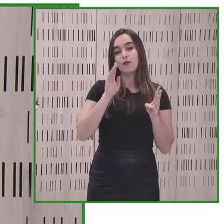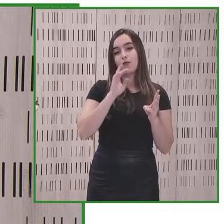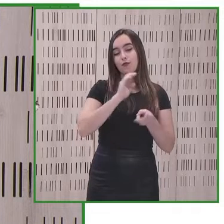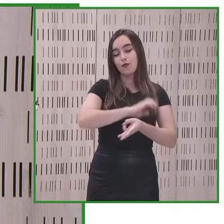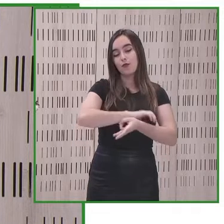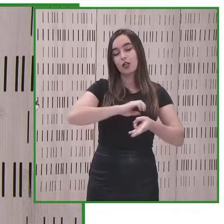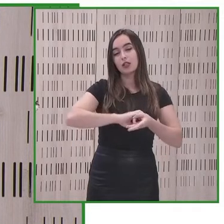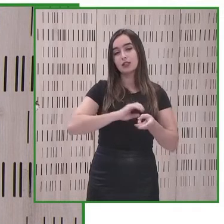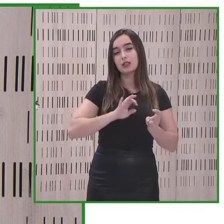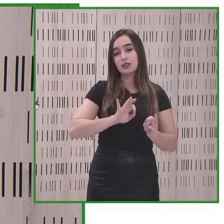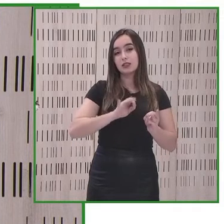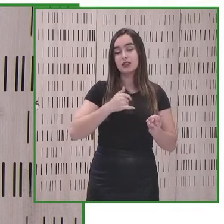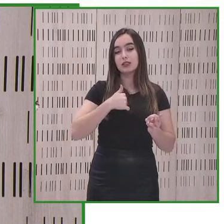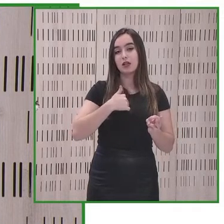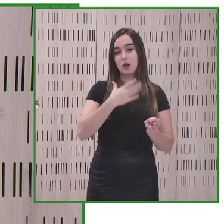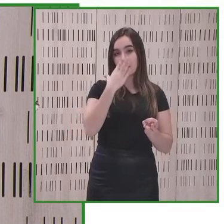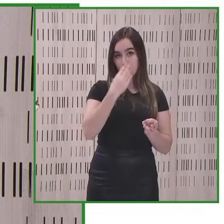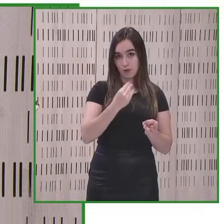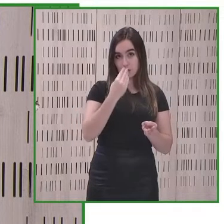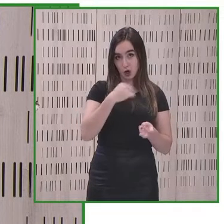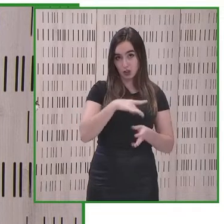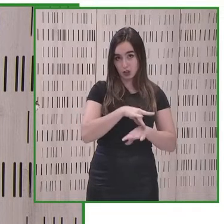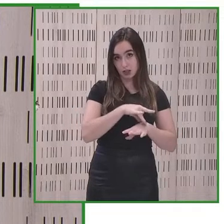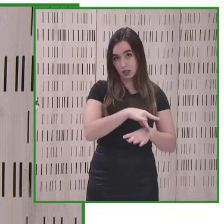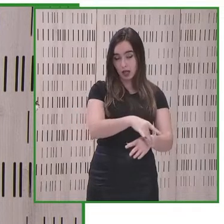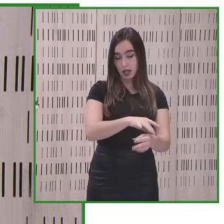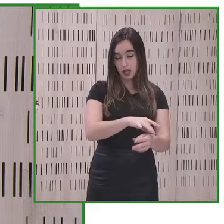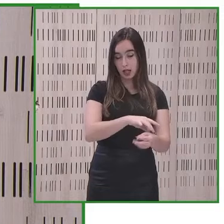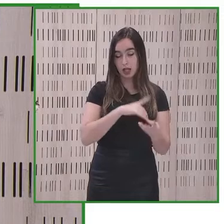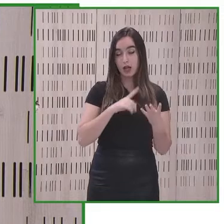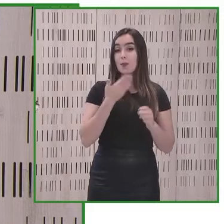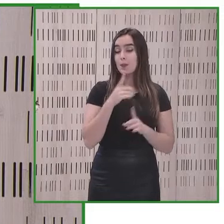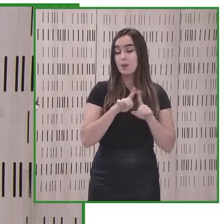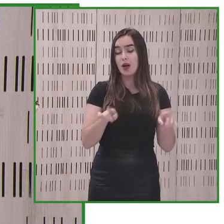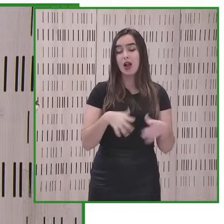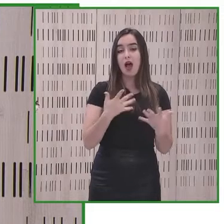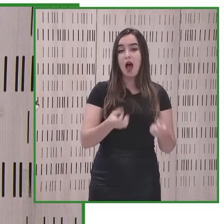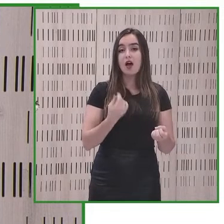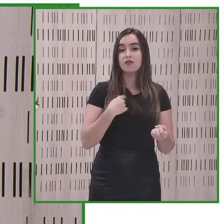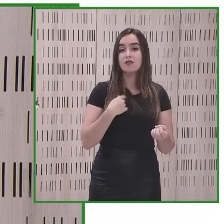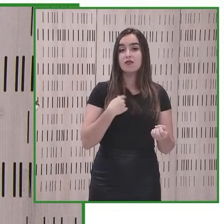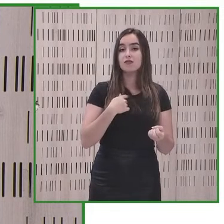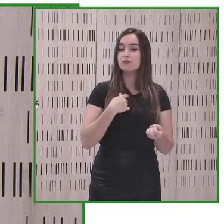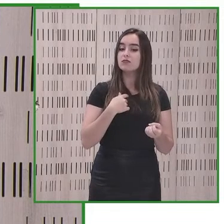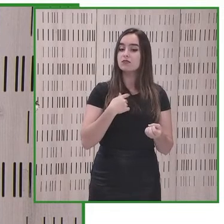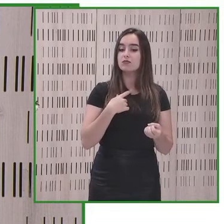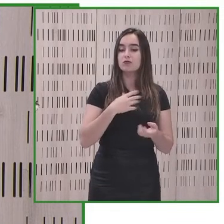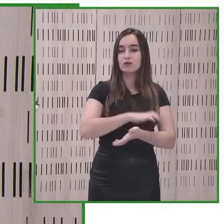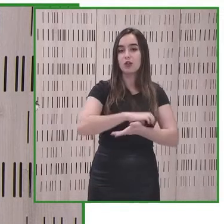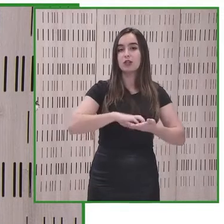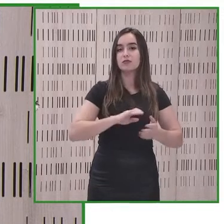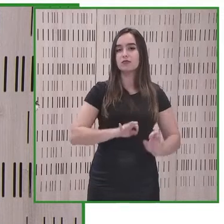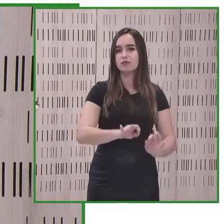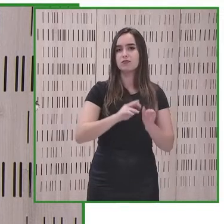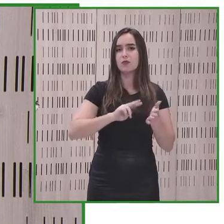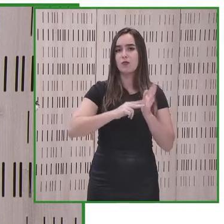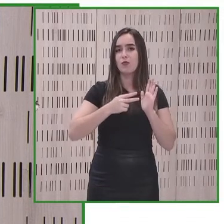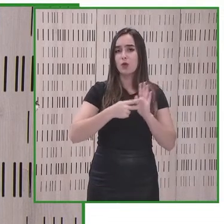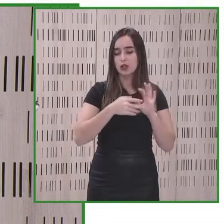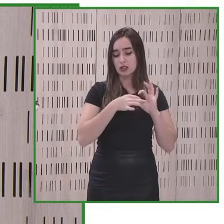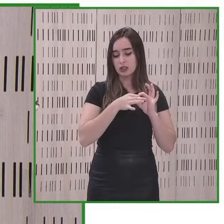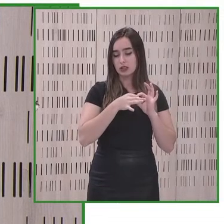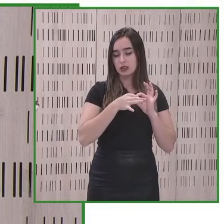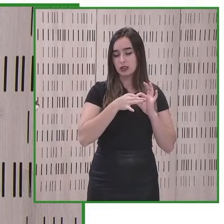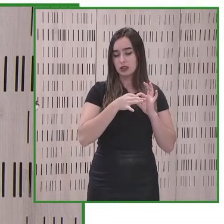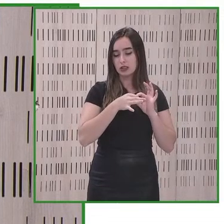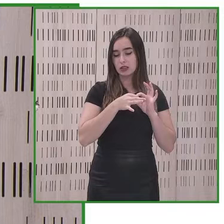una fundación específica para atender en un proyecto pues desde luego solidarios y para con el mundo atender a las